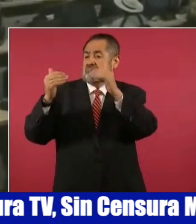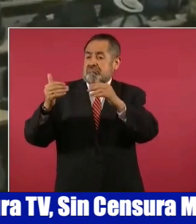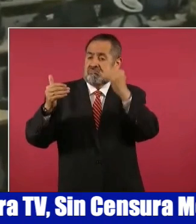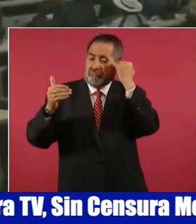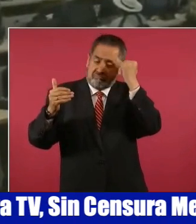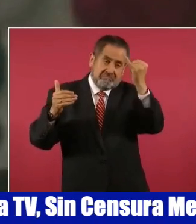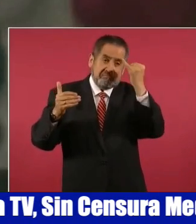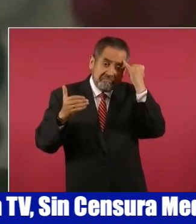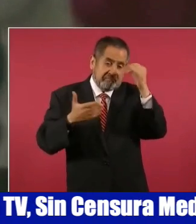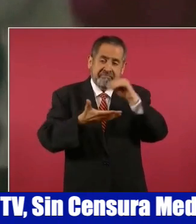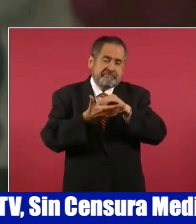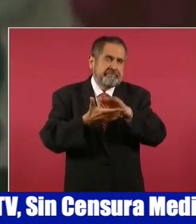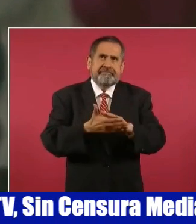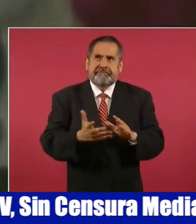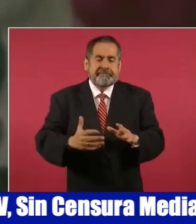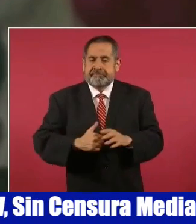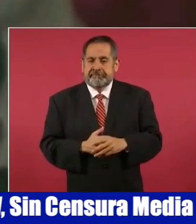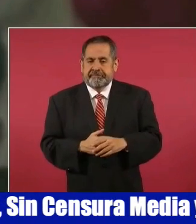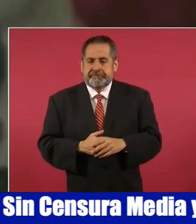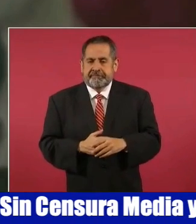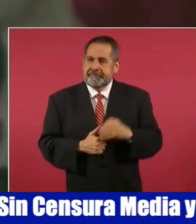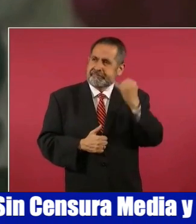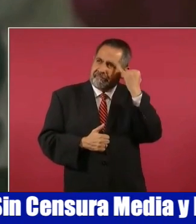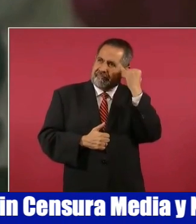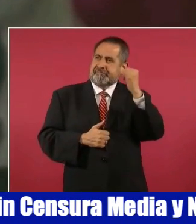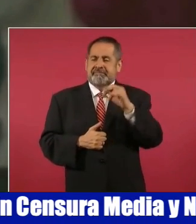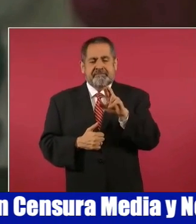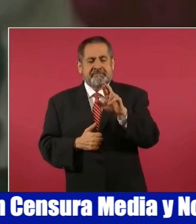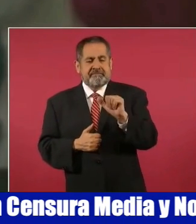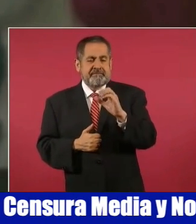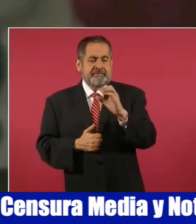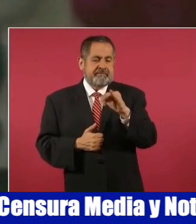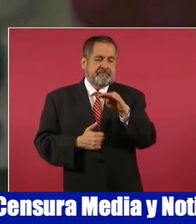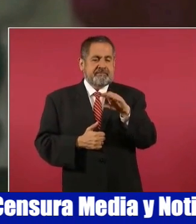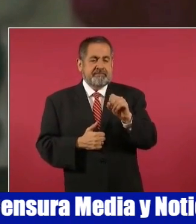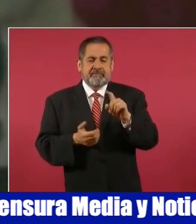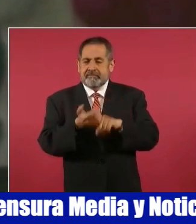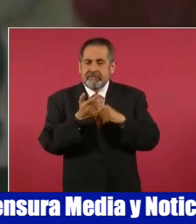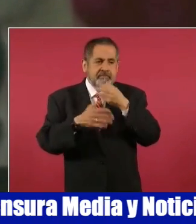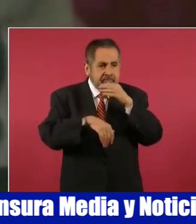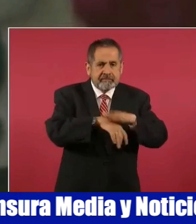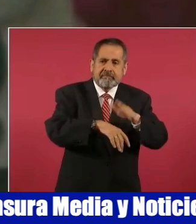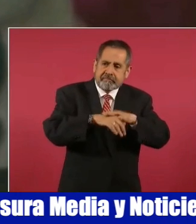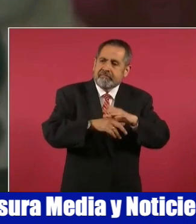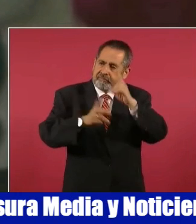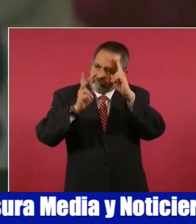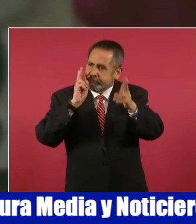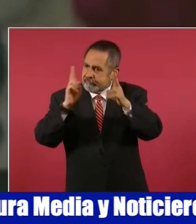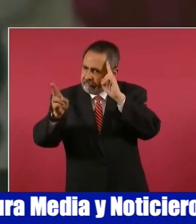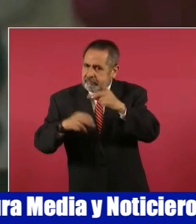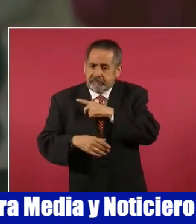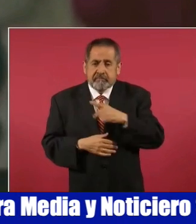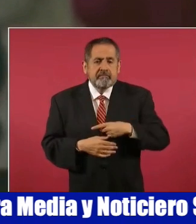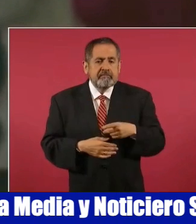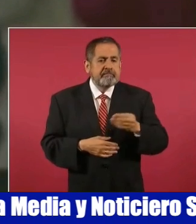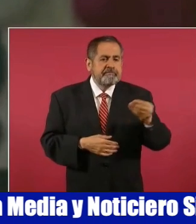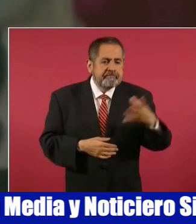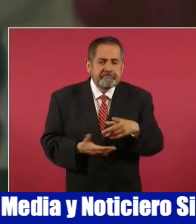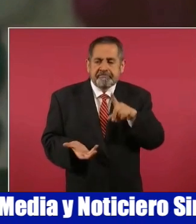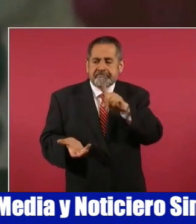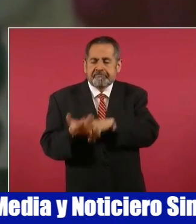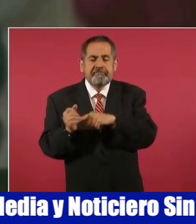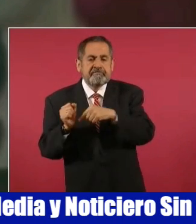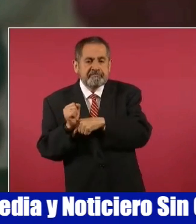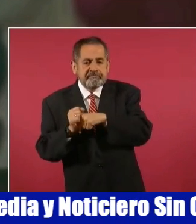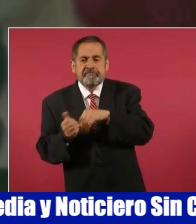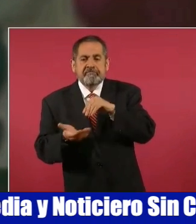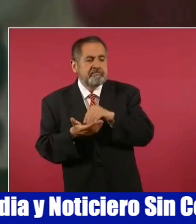El racismo como ideología, aunque se proscriba y condene, sigue lacerando la dignidad